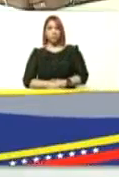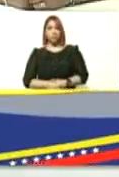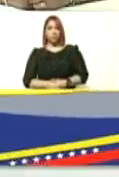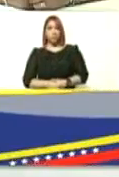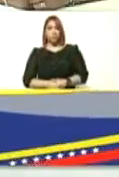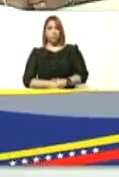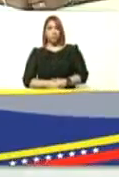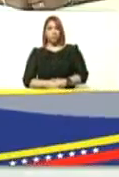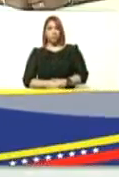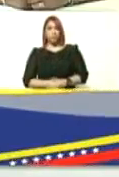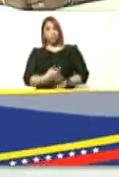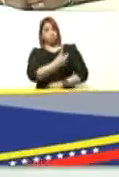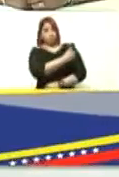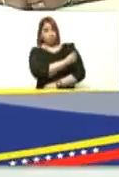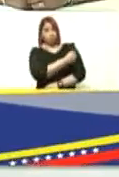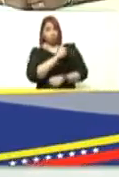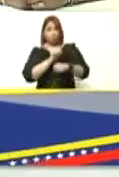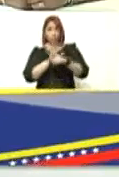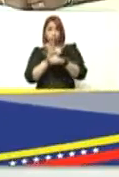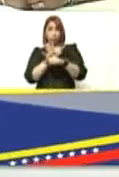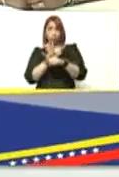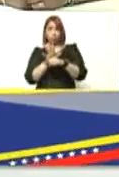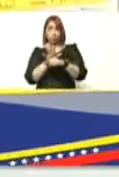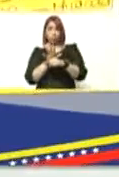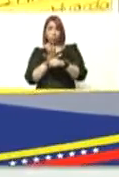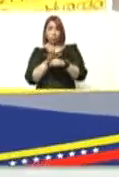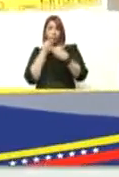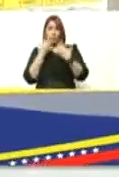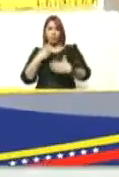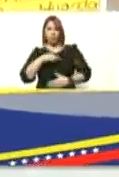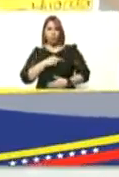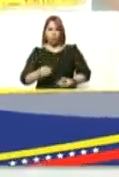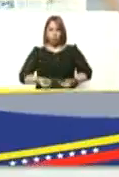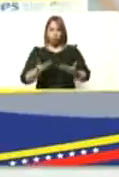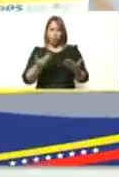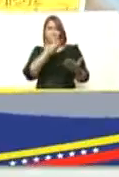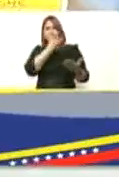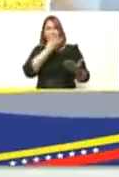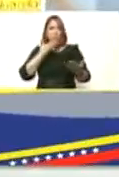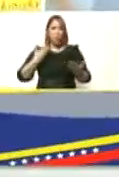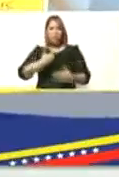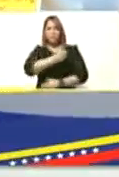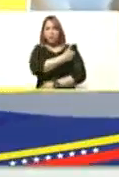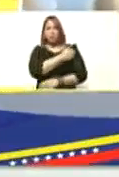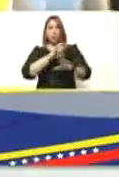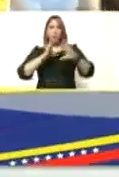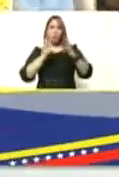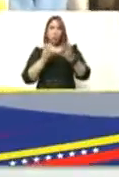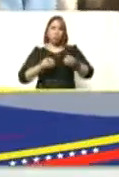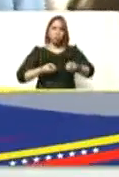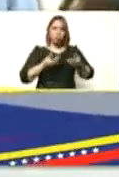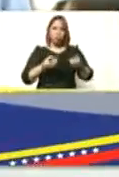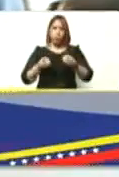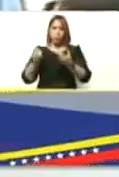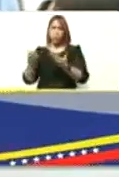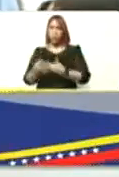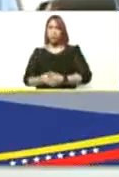y las vacunas del coronavirus bueno nosotros estamos poniendo las mejores vacunas del mundo garantizadas